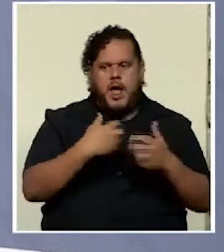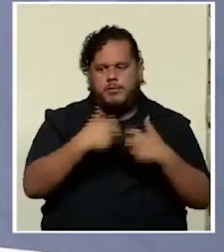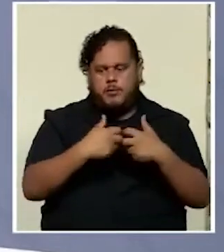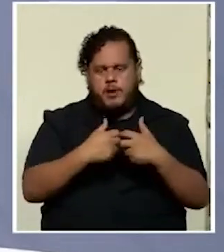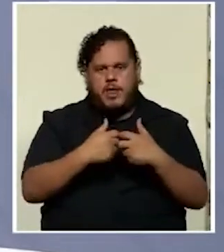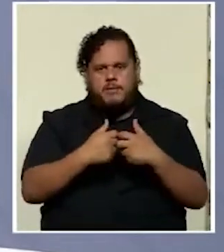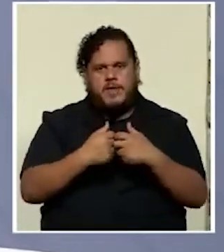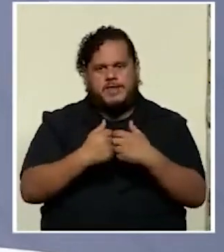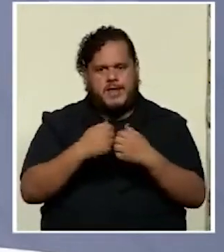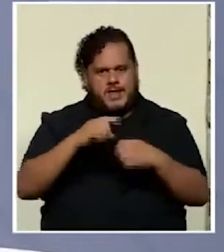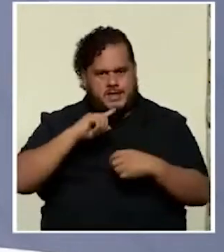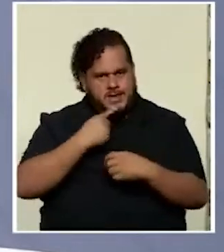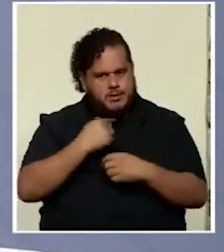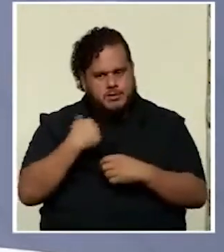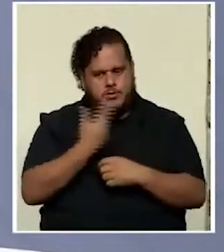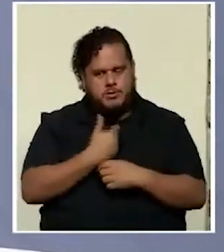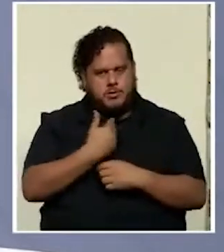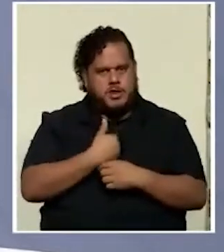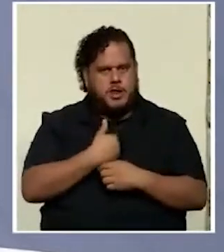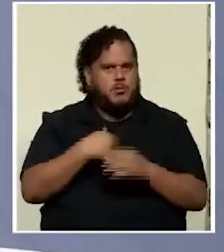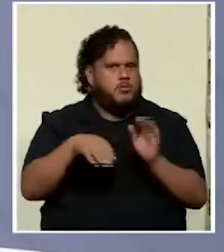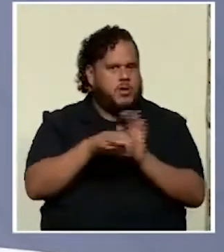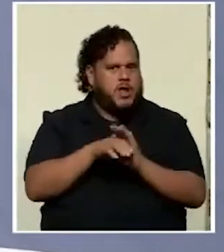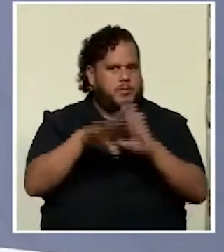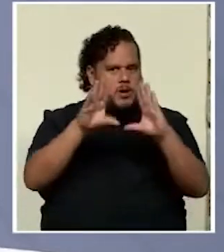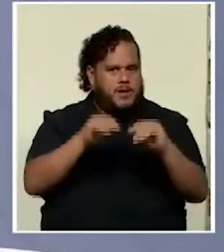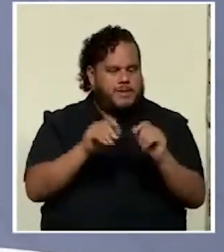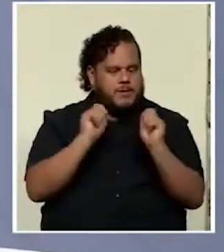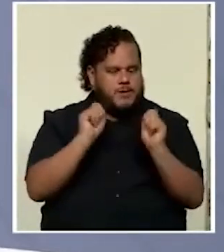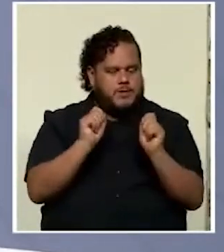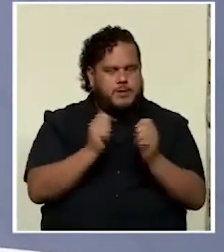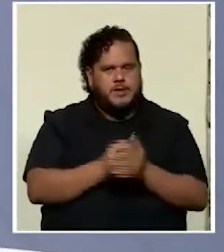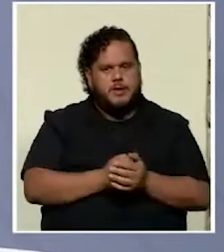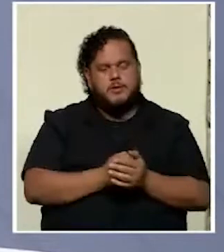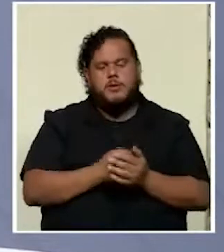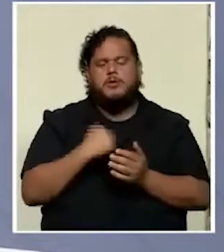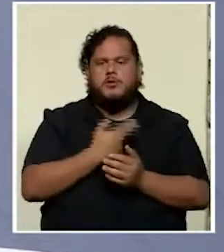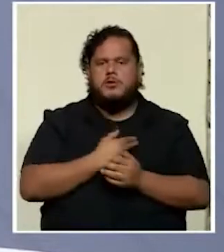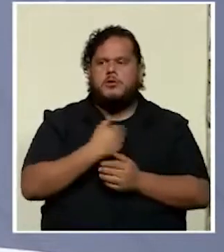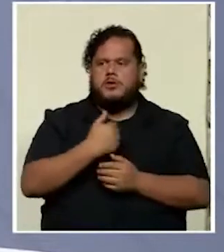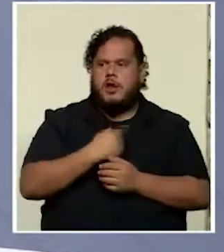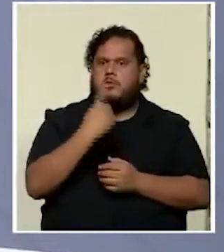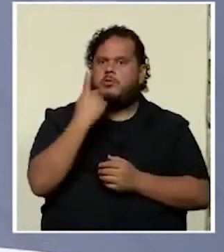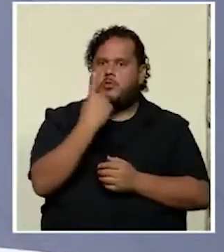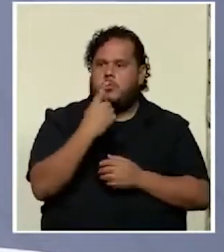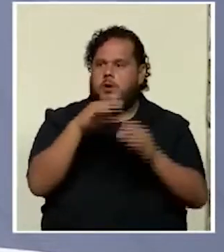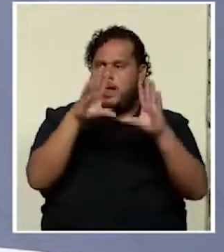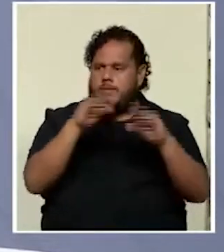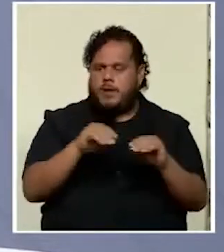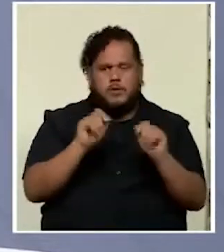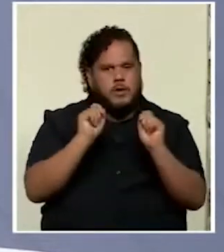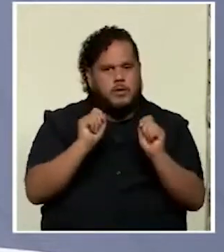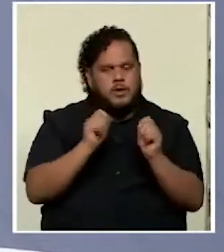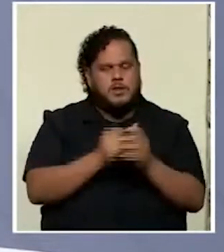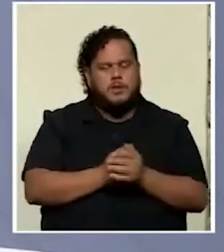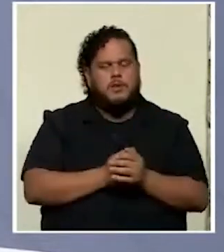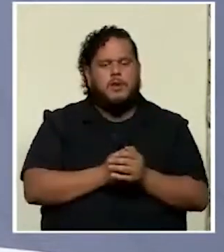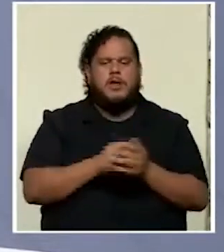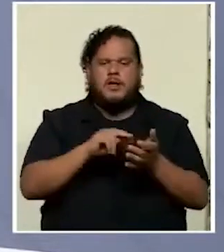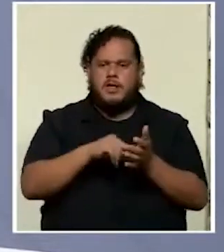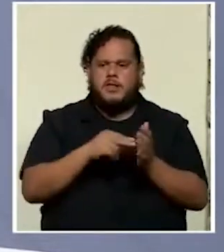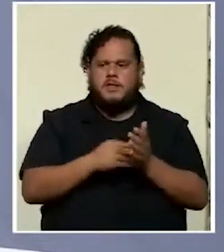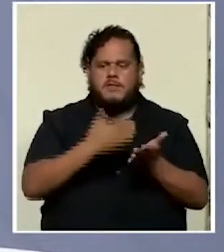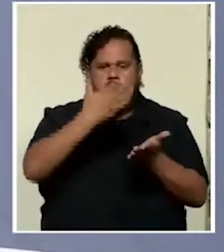tenemos como el tema del apagón educativo tenemos un apagón educativo que ha implicado